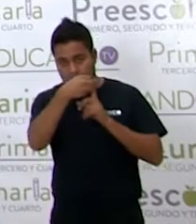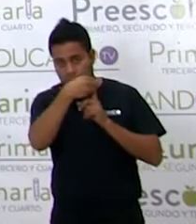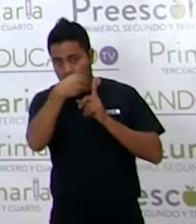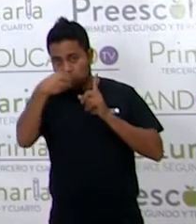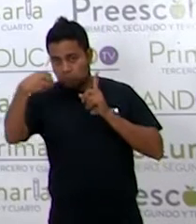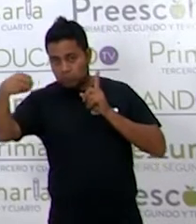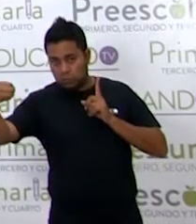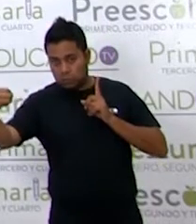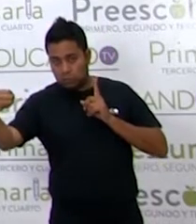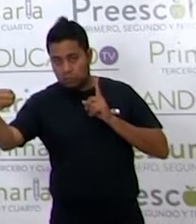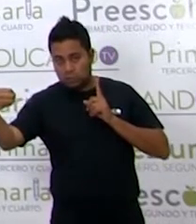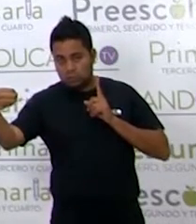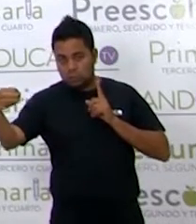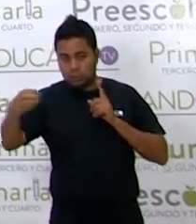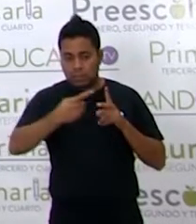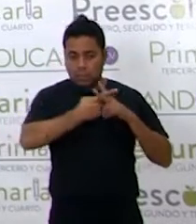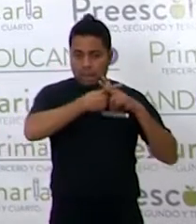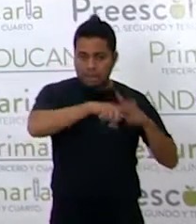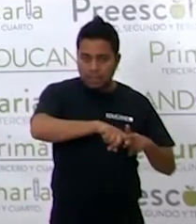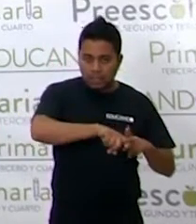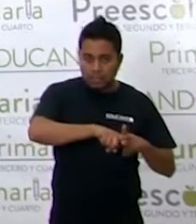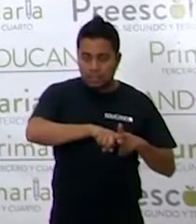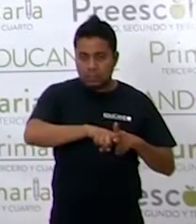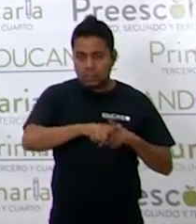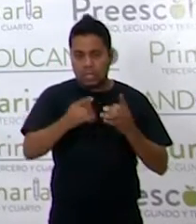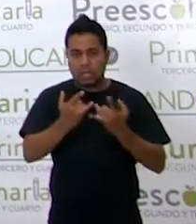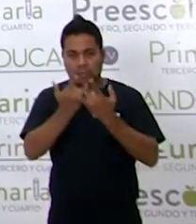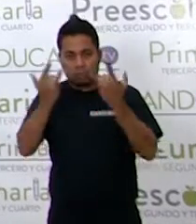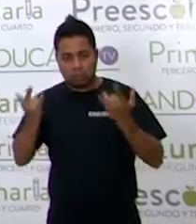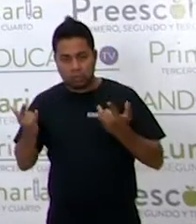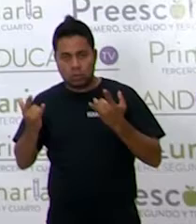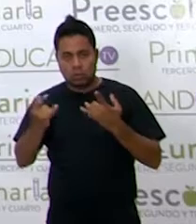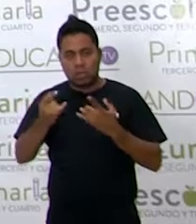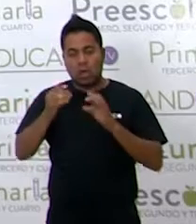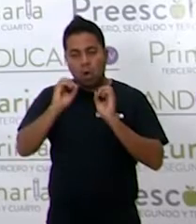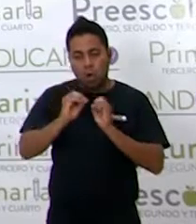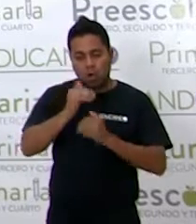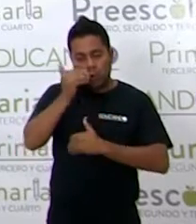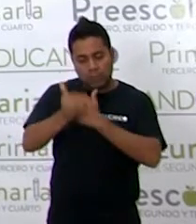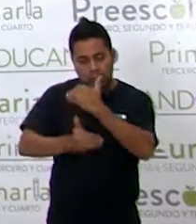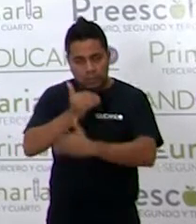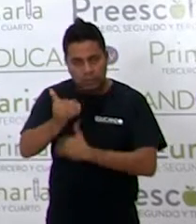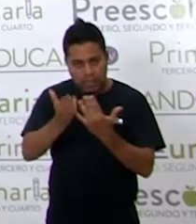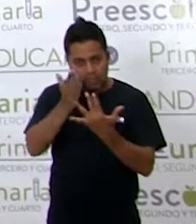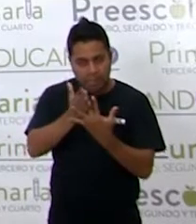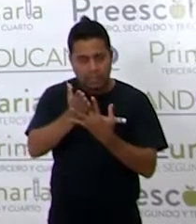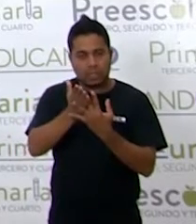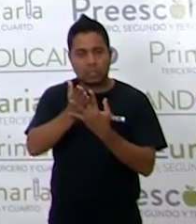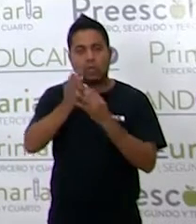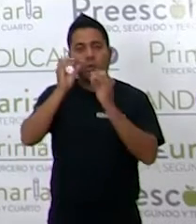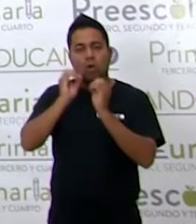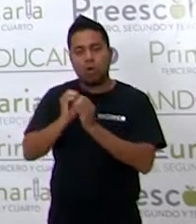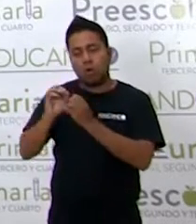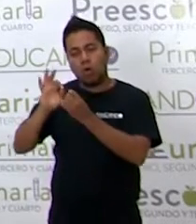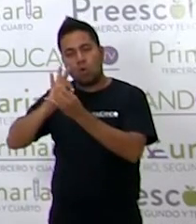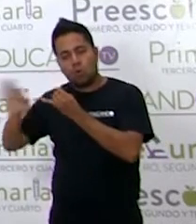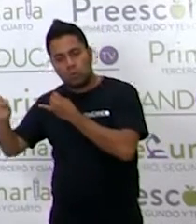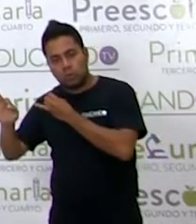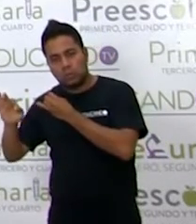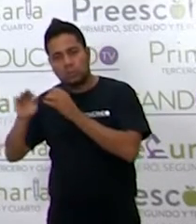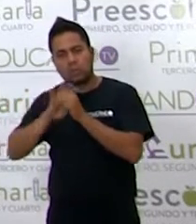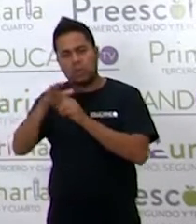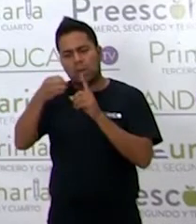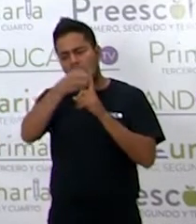del inicio de nuestro mito, del desarrollo o del final. ¿De qué